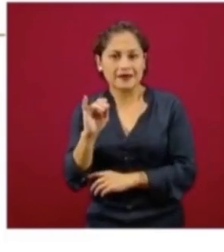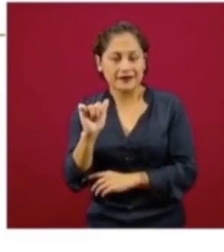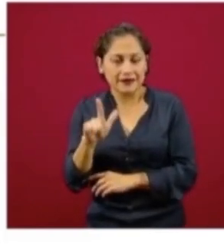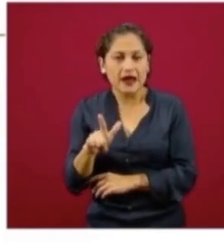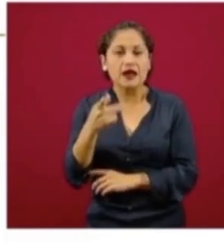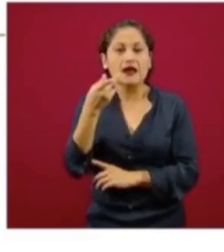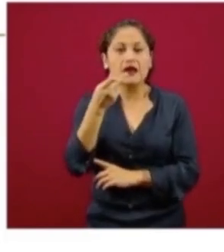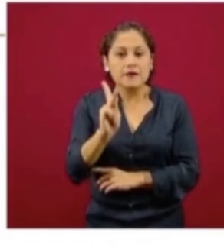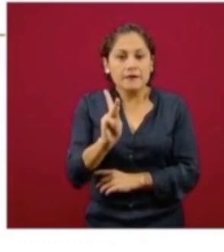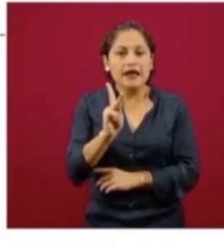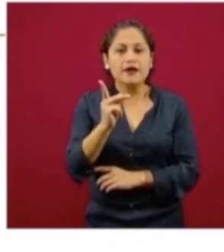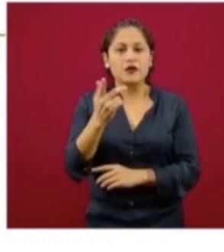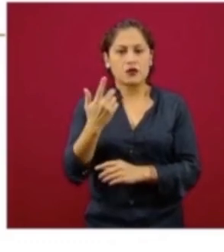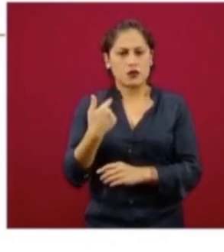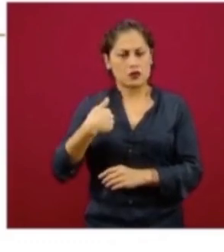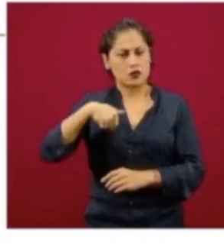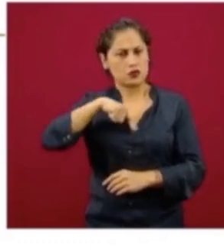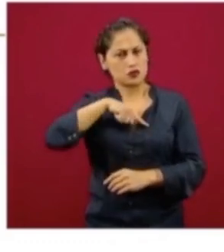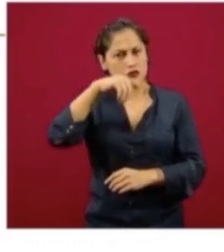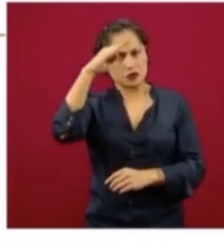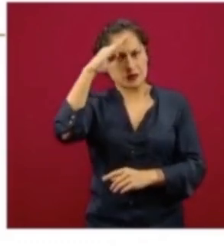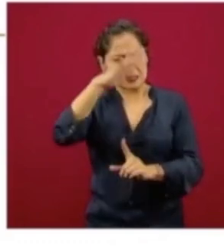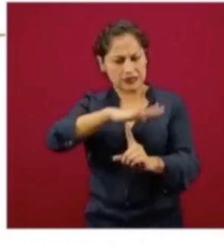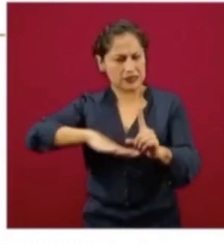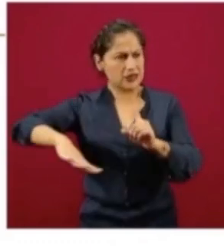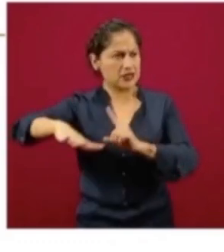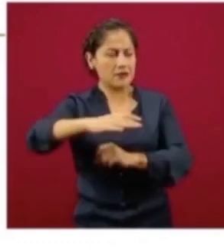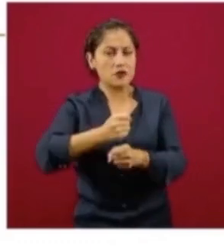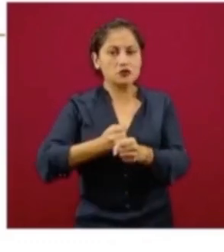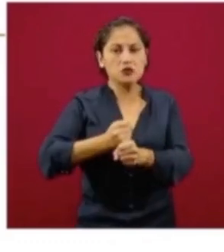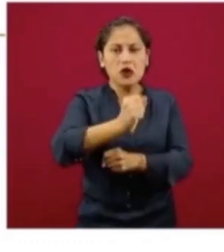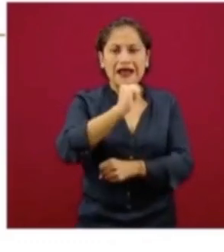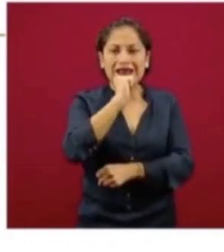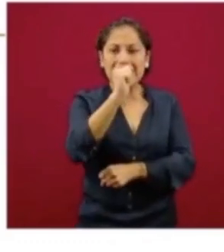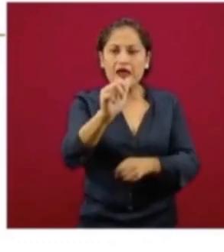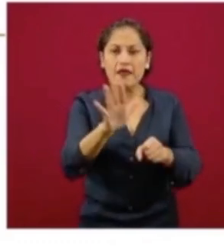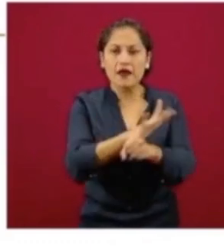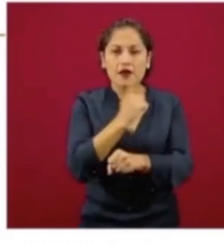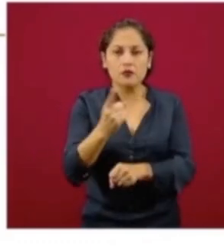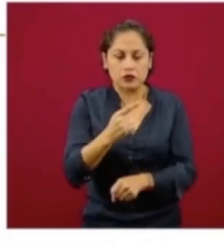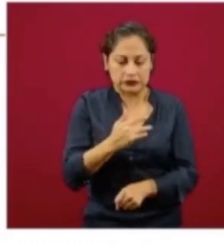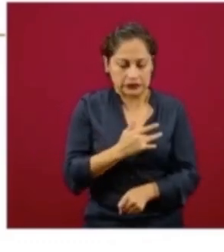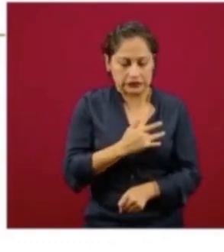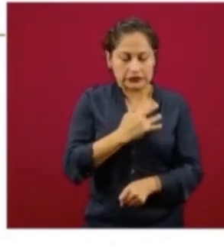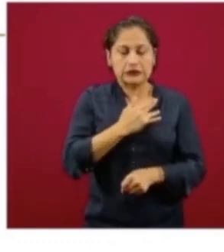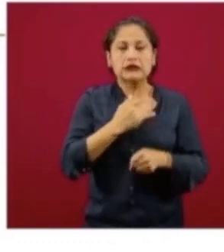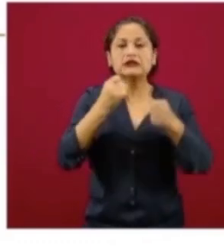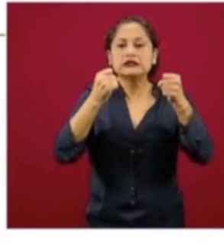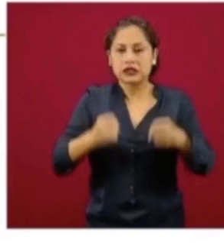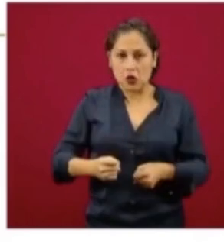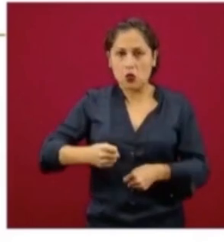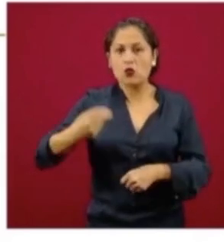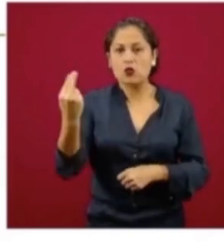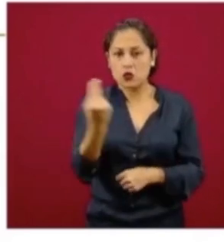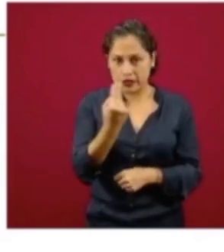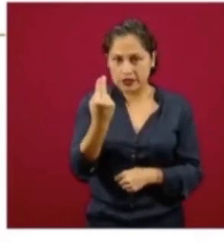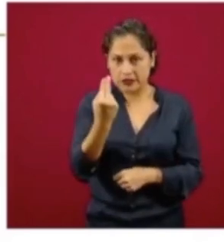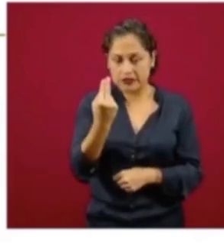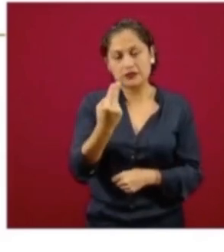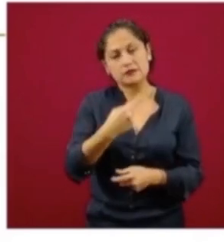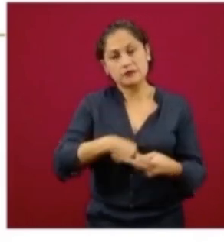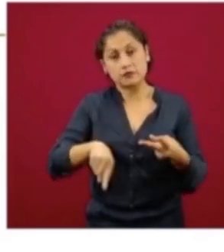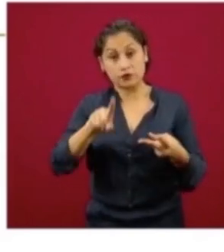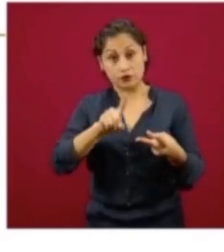de violencia, porque necesitamos la seguridad en esos espacios de vida. Un ingreso digno,